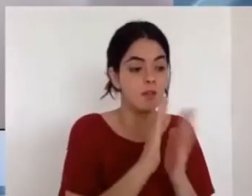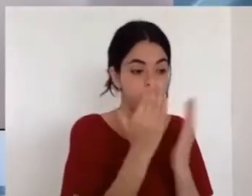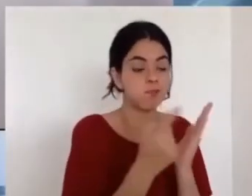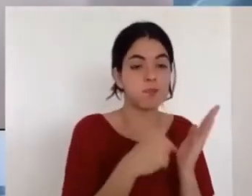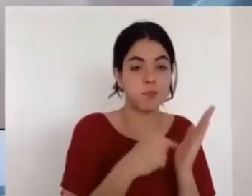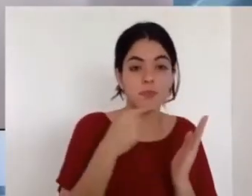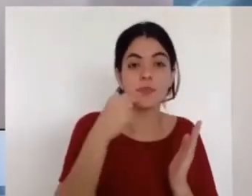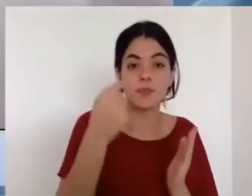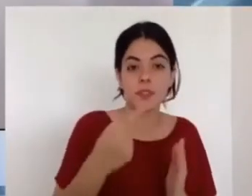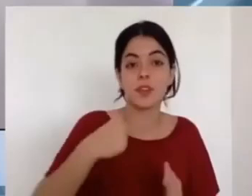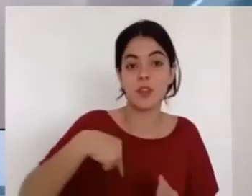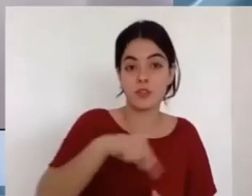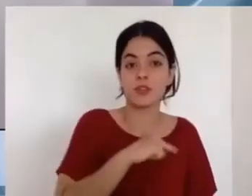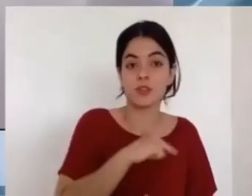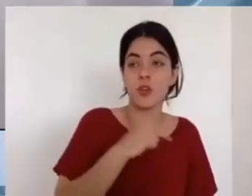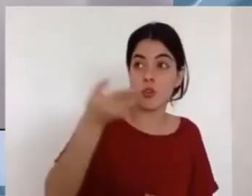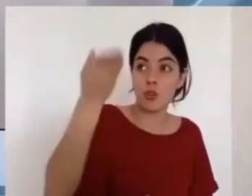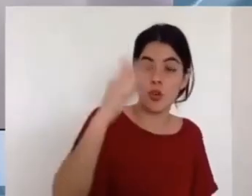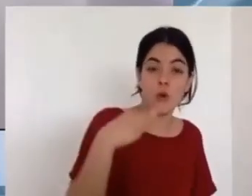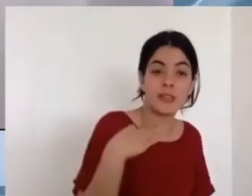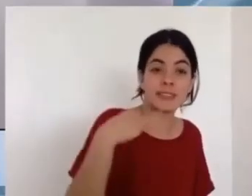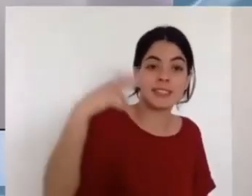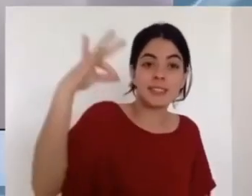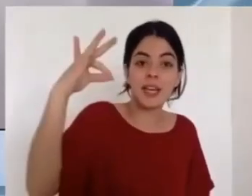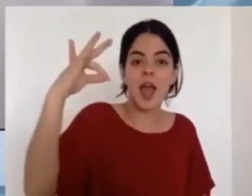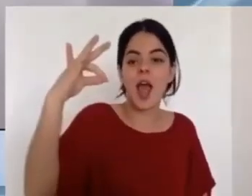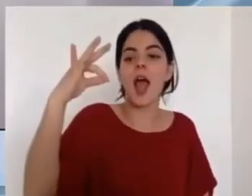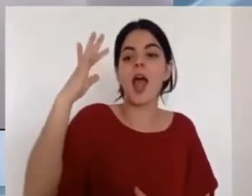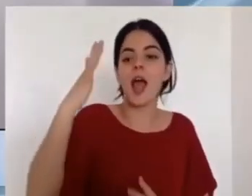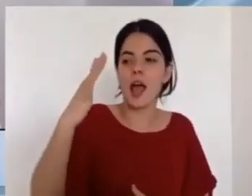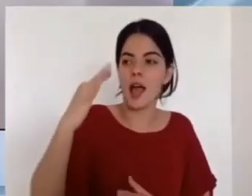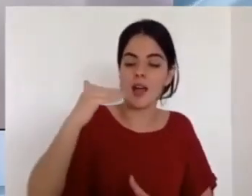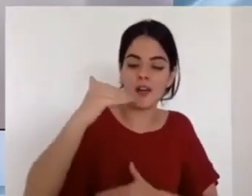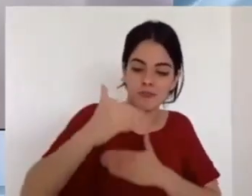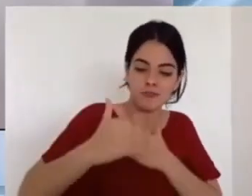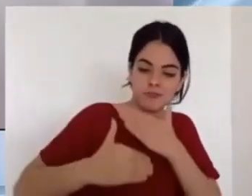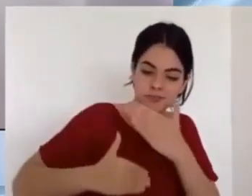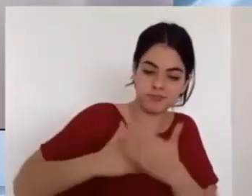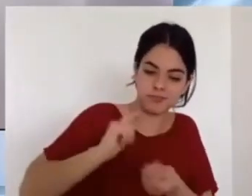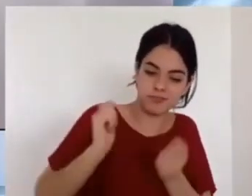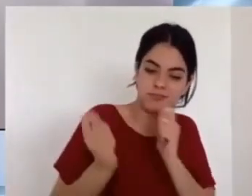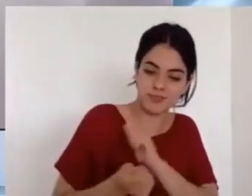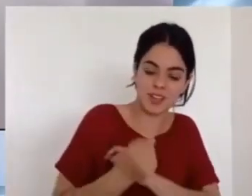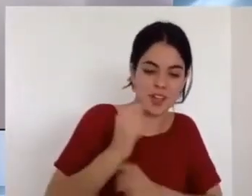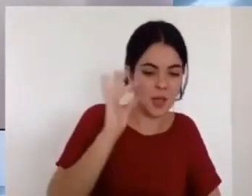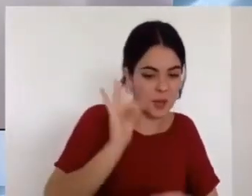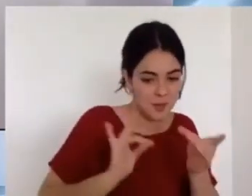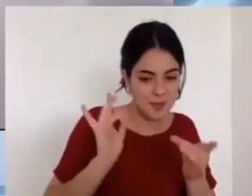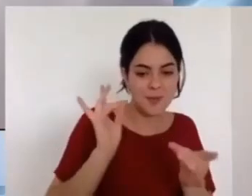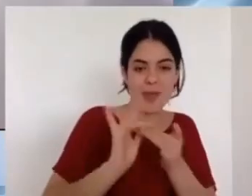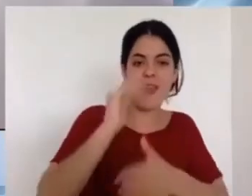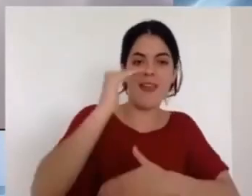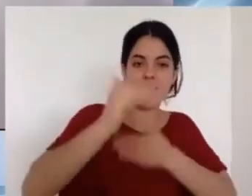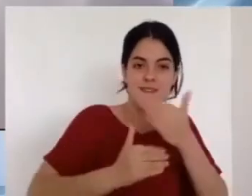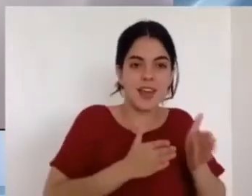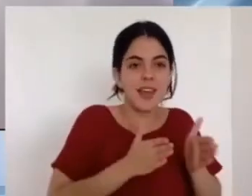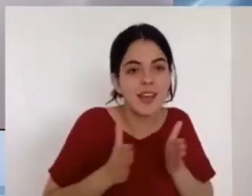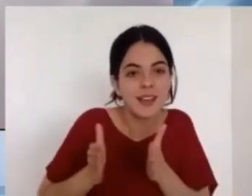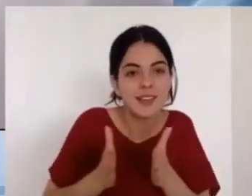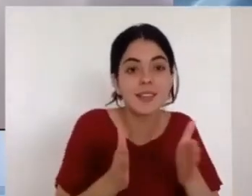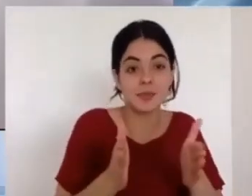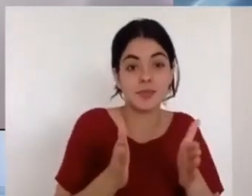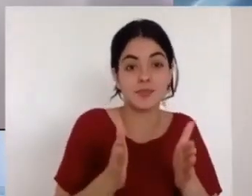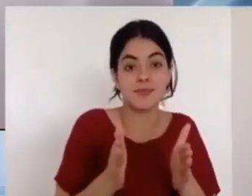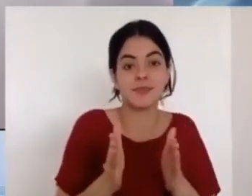De tal manera que esa pregunta me quedó sonando en la mente. Y claro,